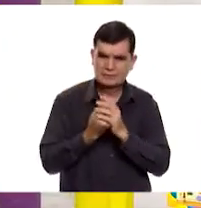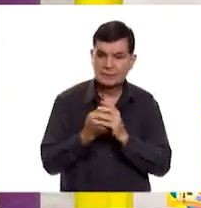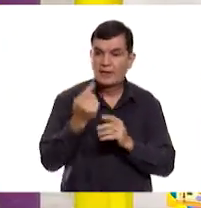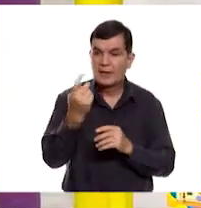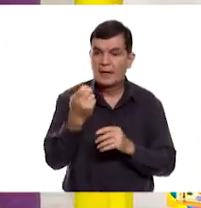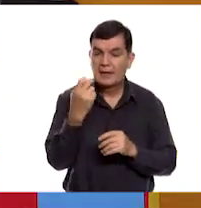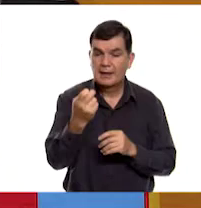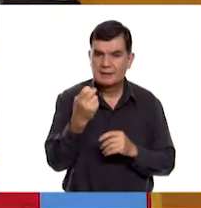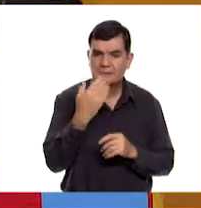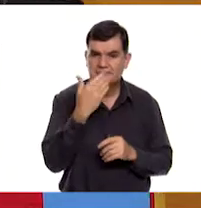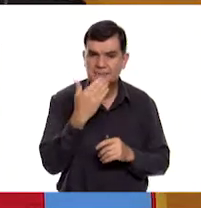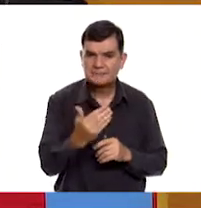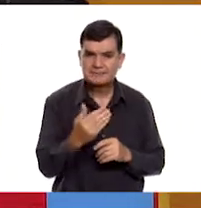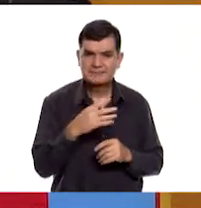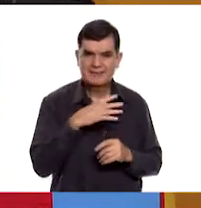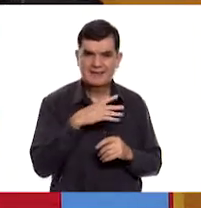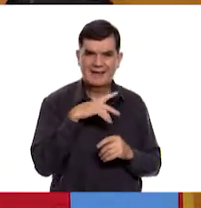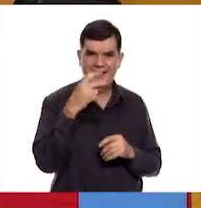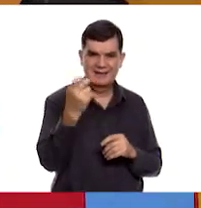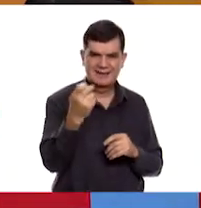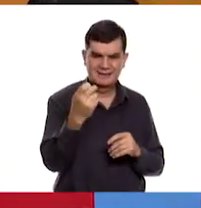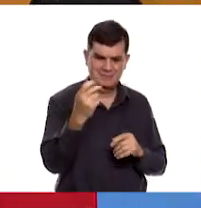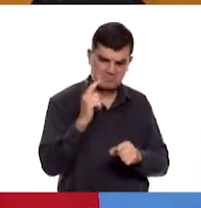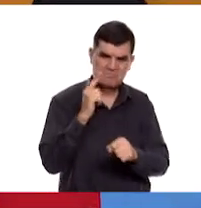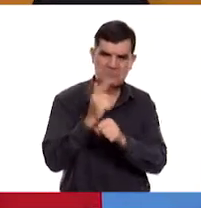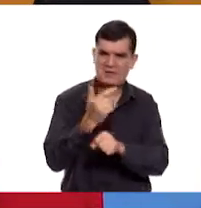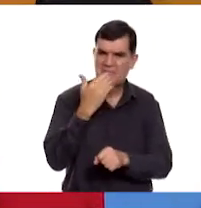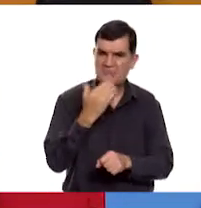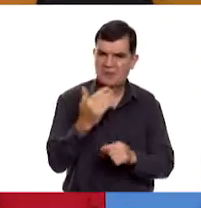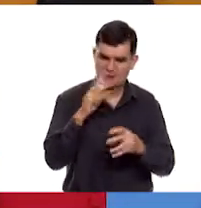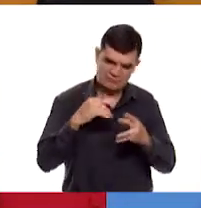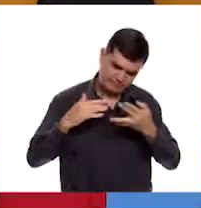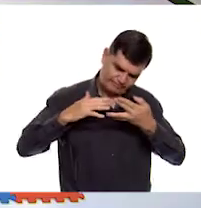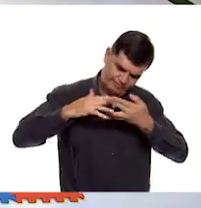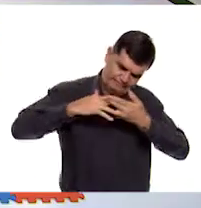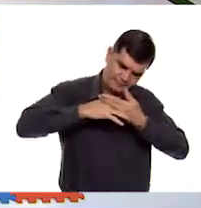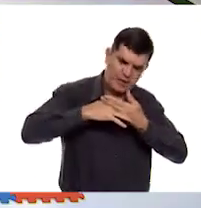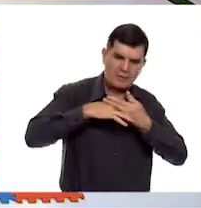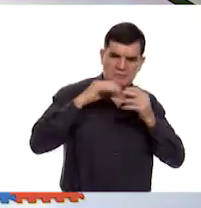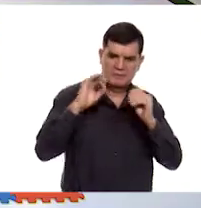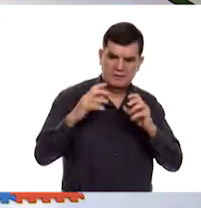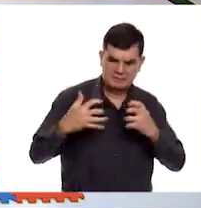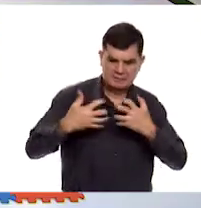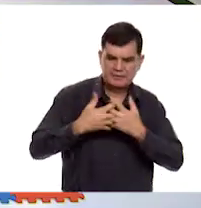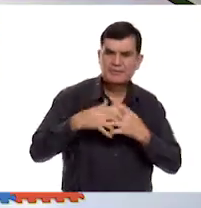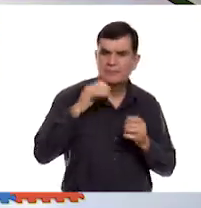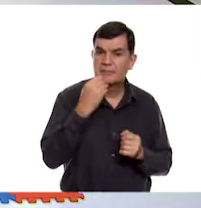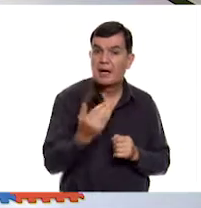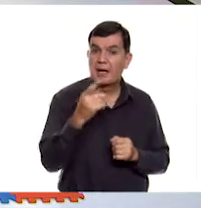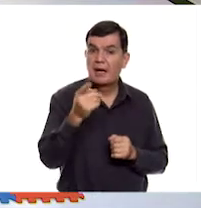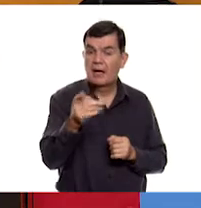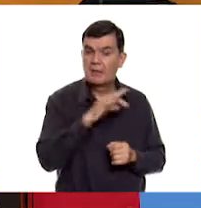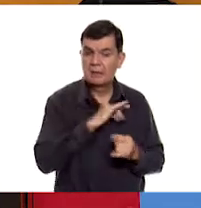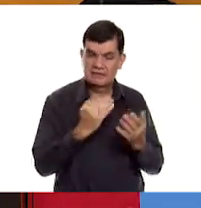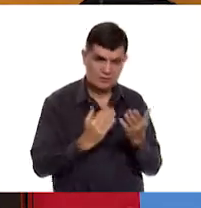Y aquí está. Eso. Lograste muy bien ese ensamblaje. Y yo creo que con esto pasaste el reto de la maestra